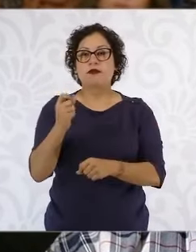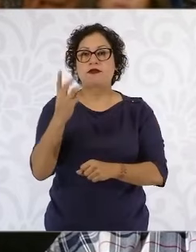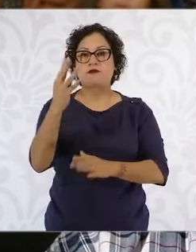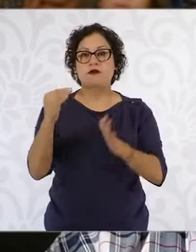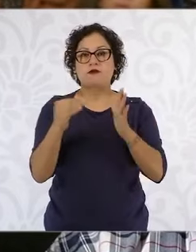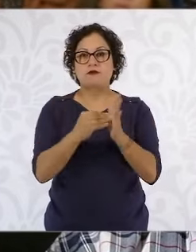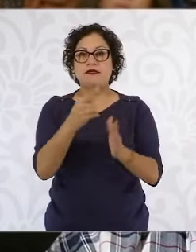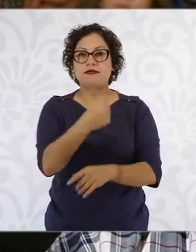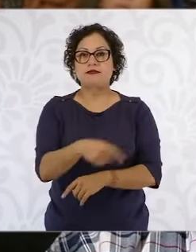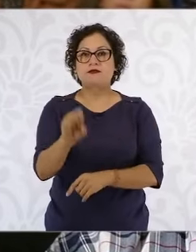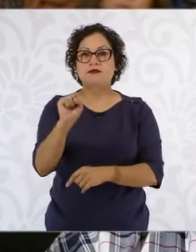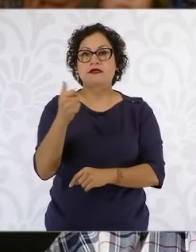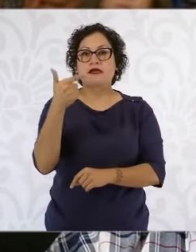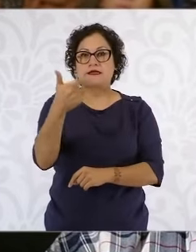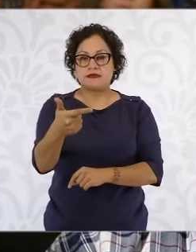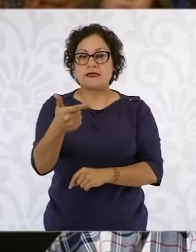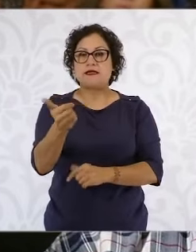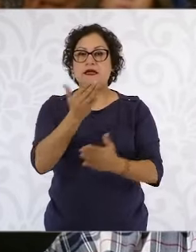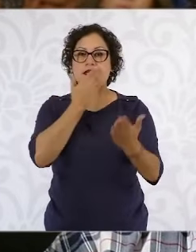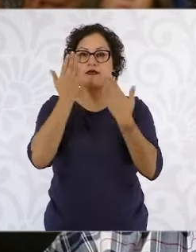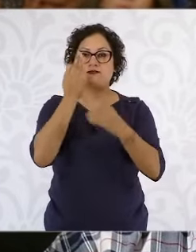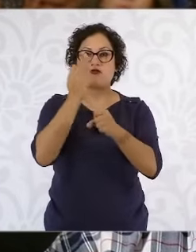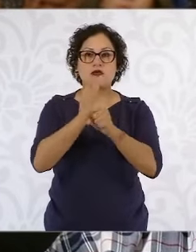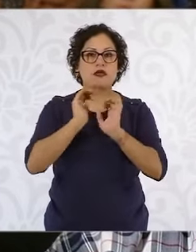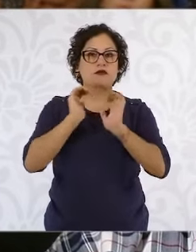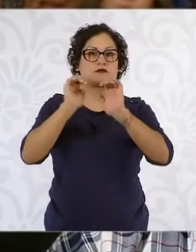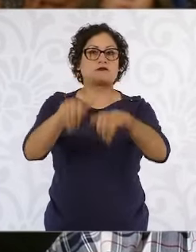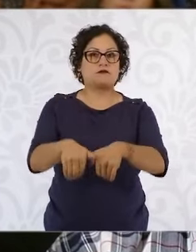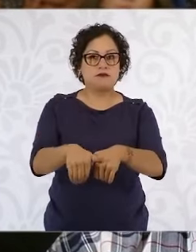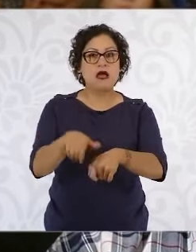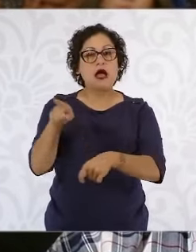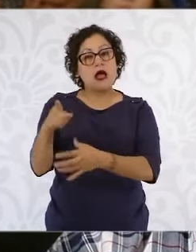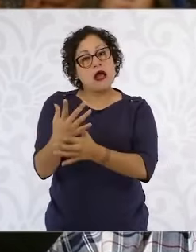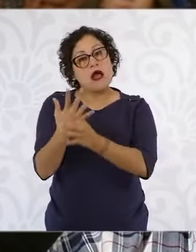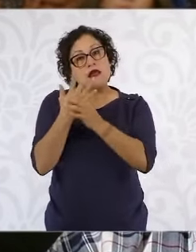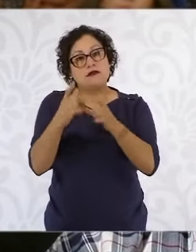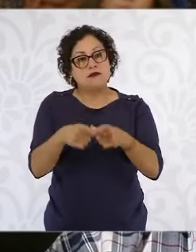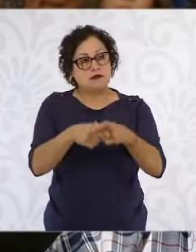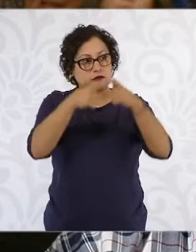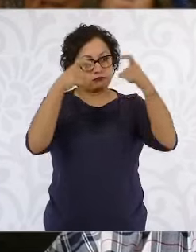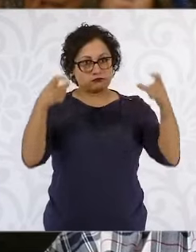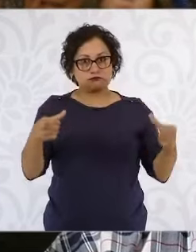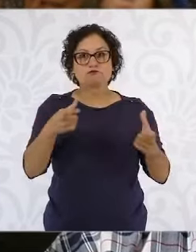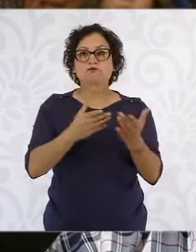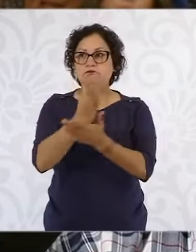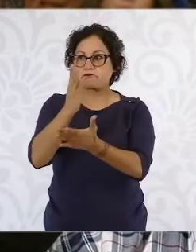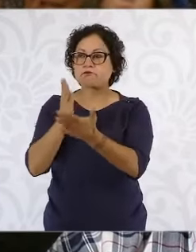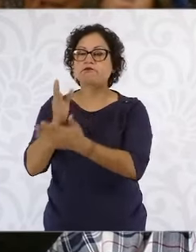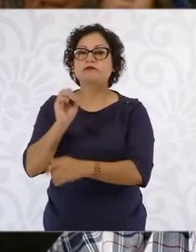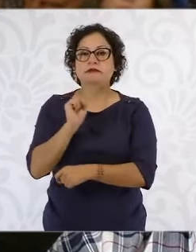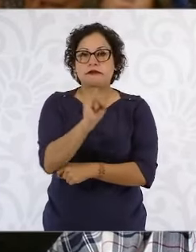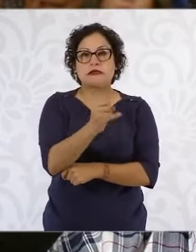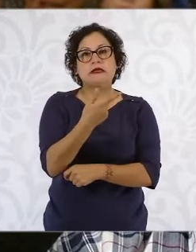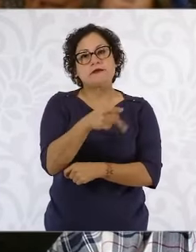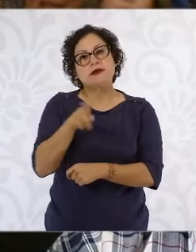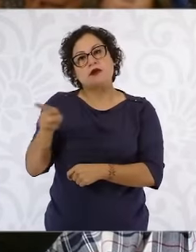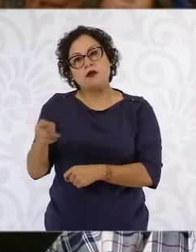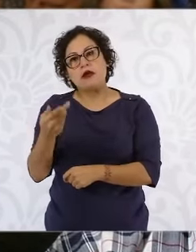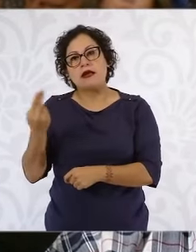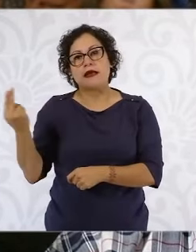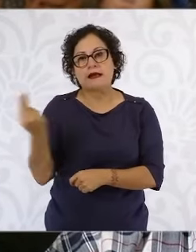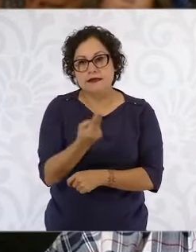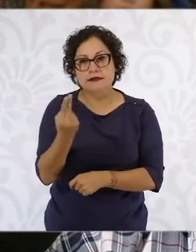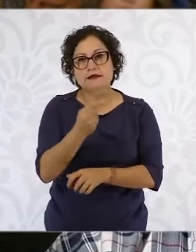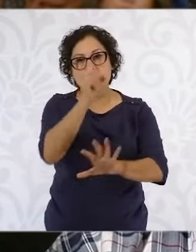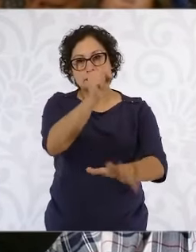167 estudiantes, pero que para seguir aumentando la matrícula se requiere de un mayor presupuesto y así